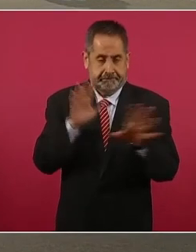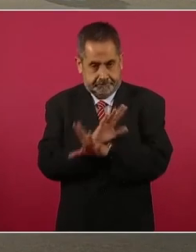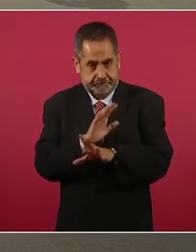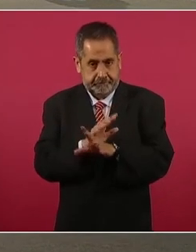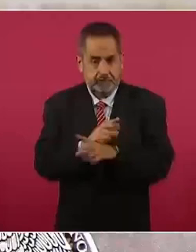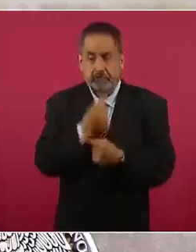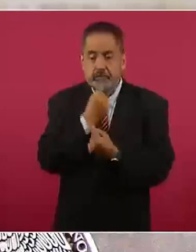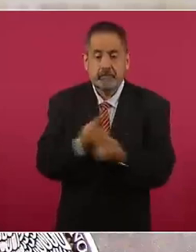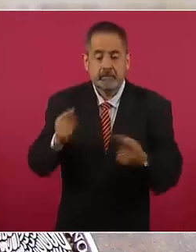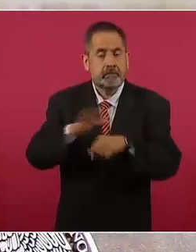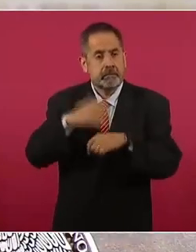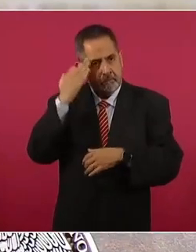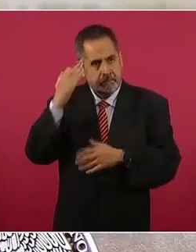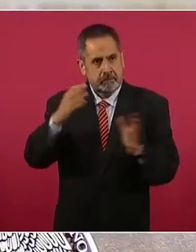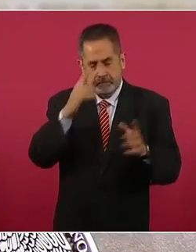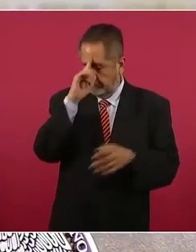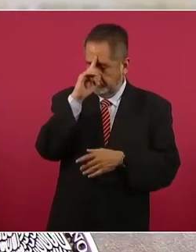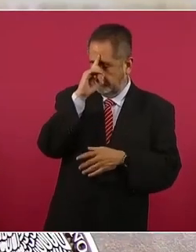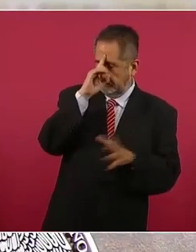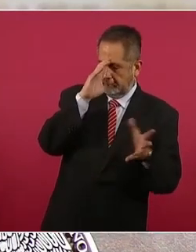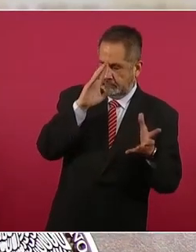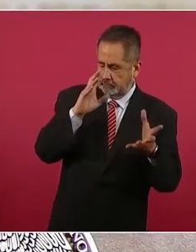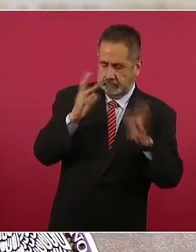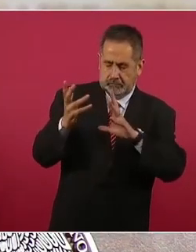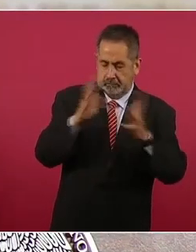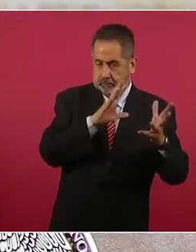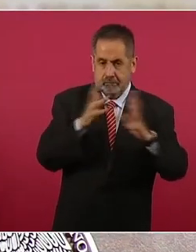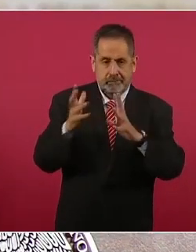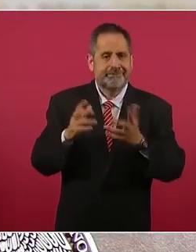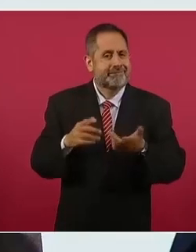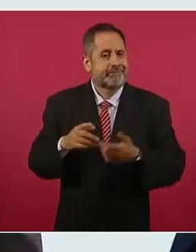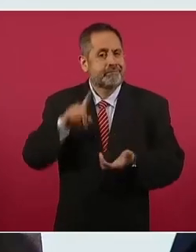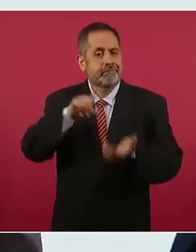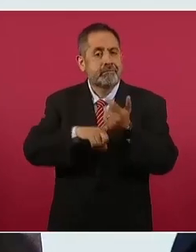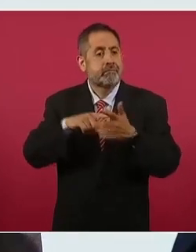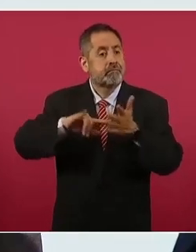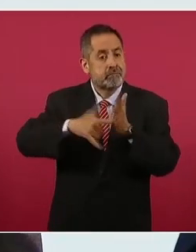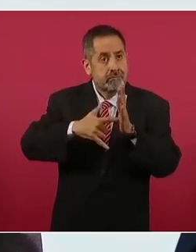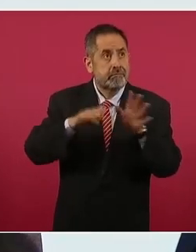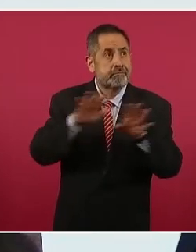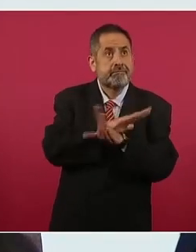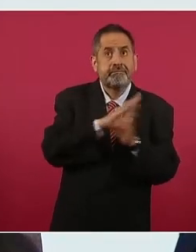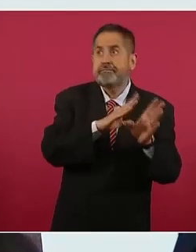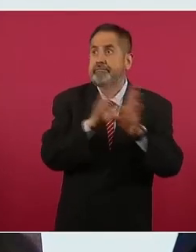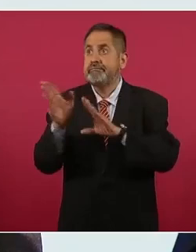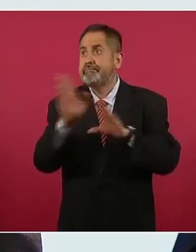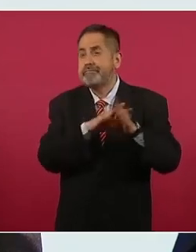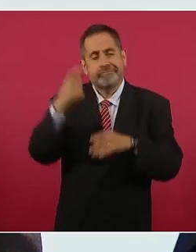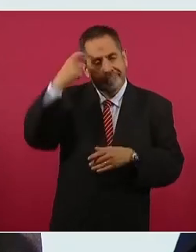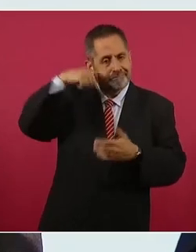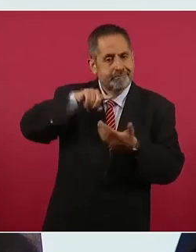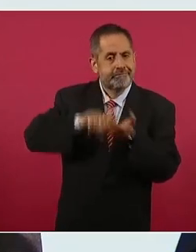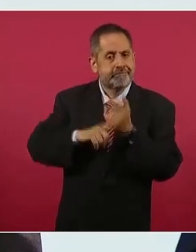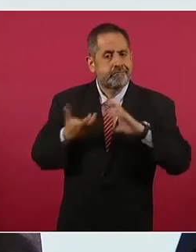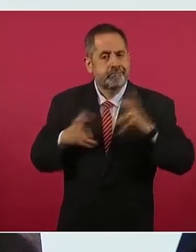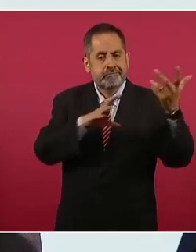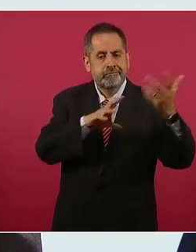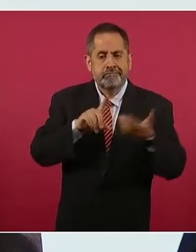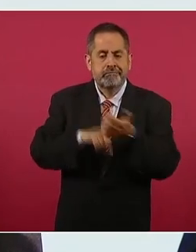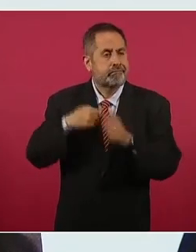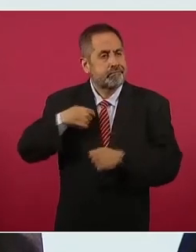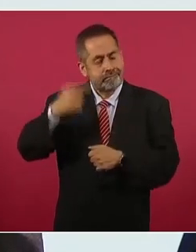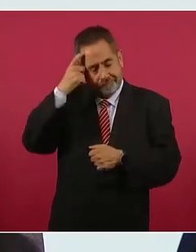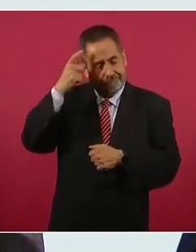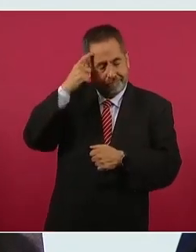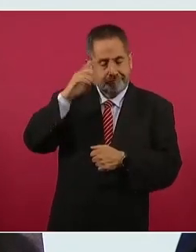sincronización con el medio ambiente altera nuestro orden temporal interno y causa problemas físicos y mentales,